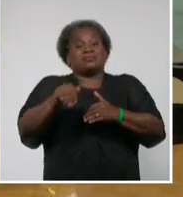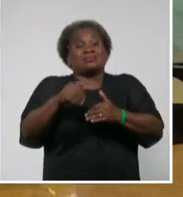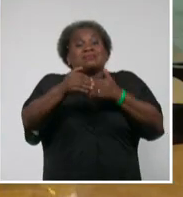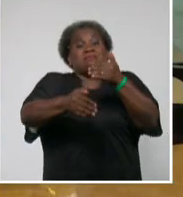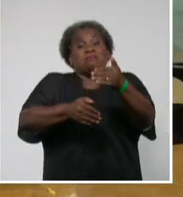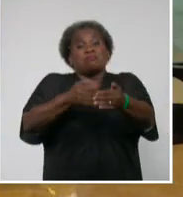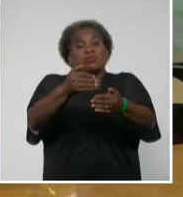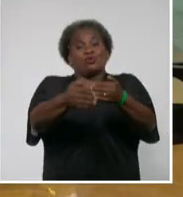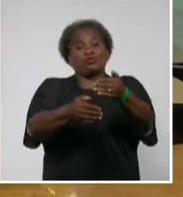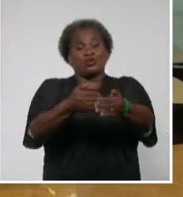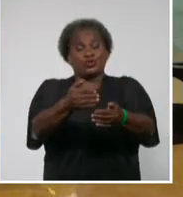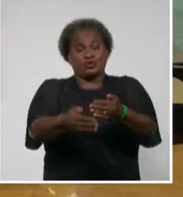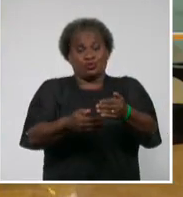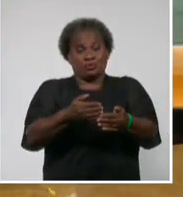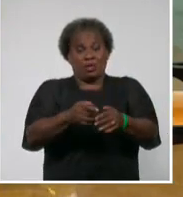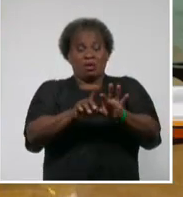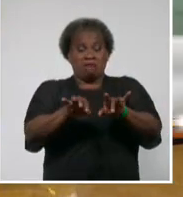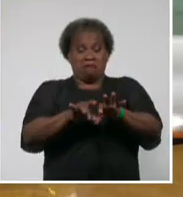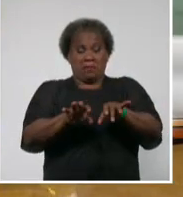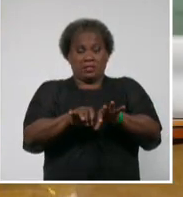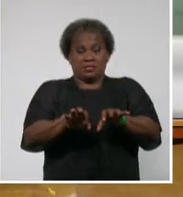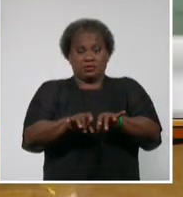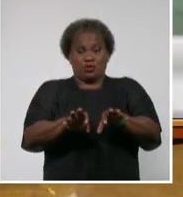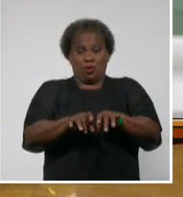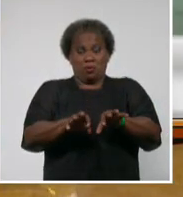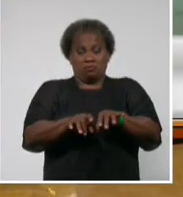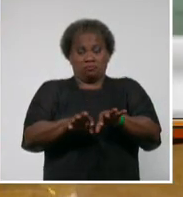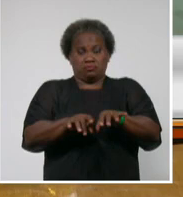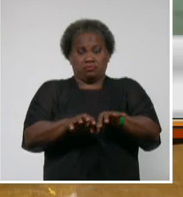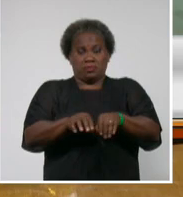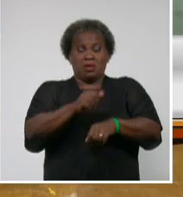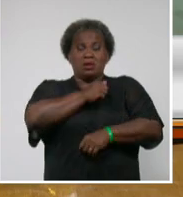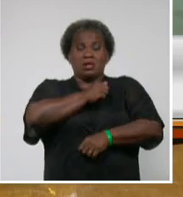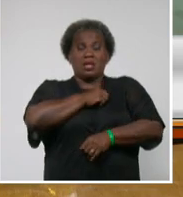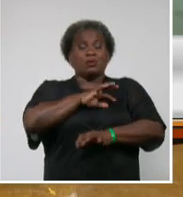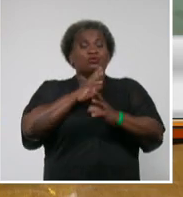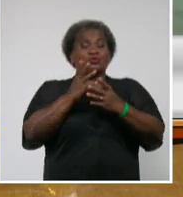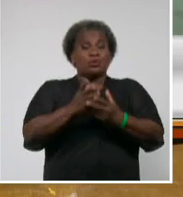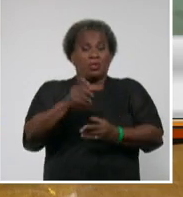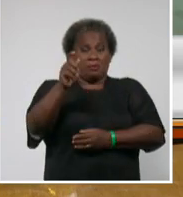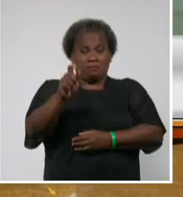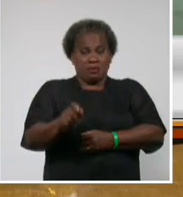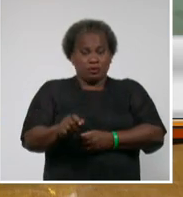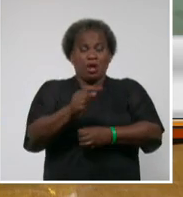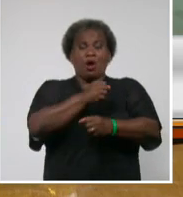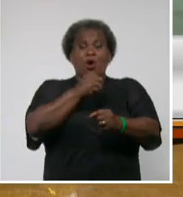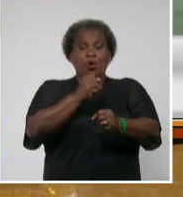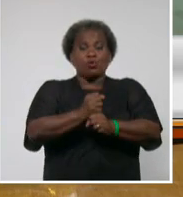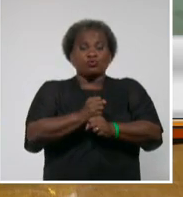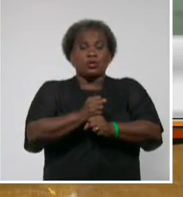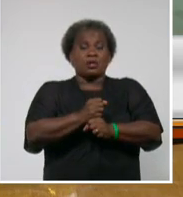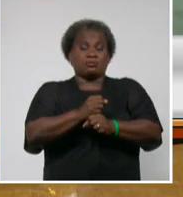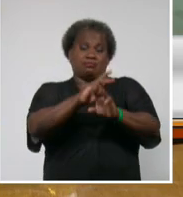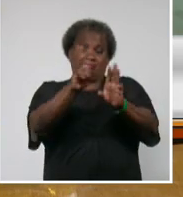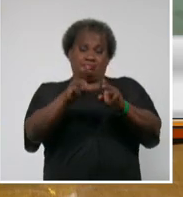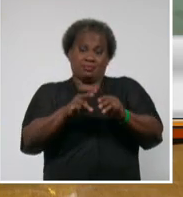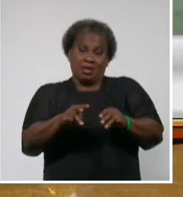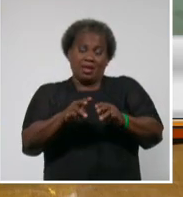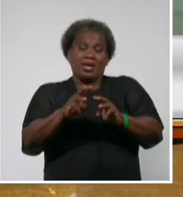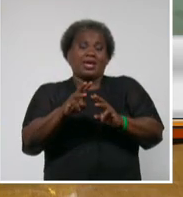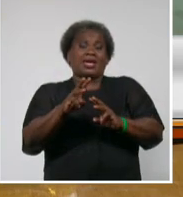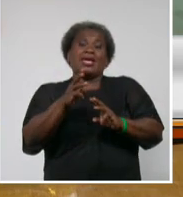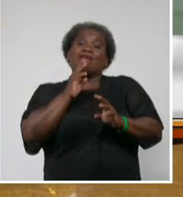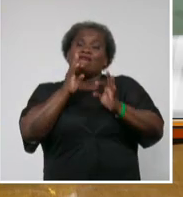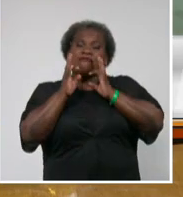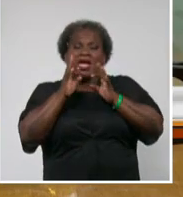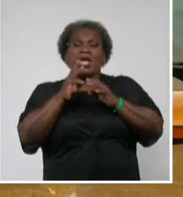la informatización, tratando de que todos los clientes usen los canales electrónicos, se